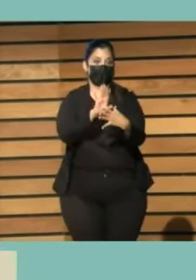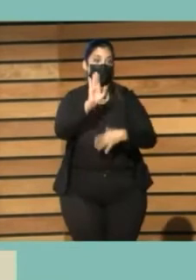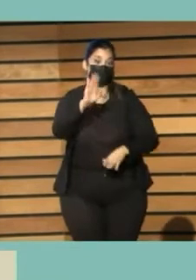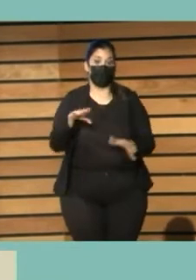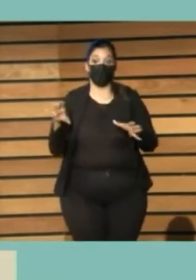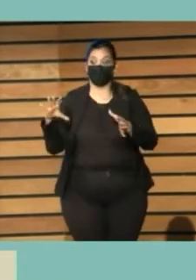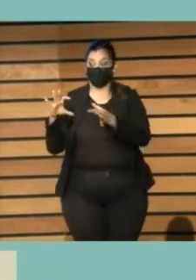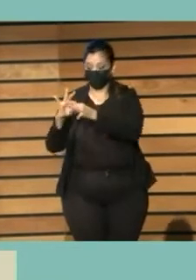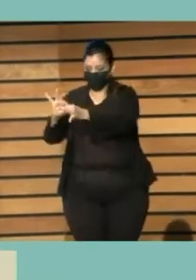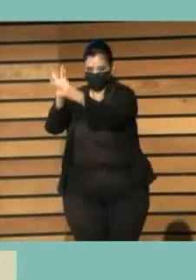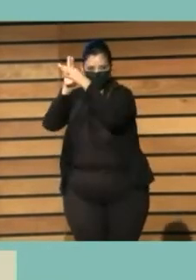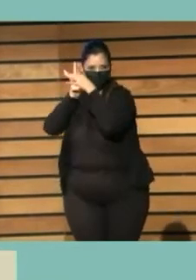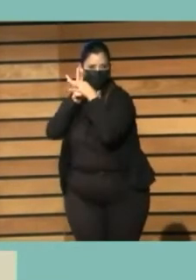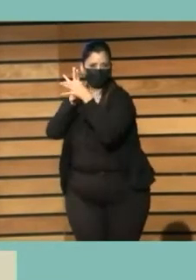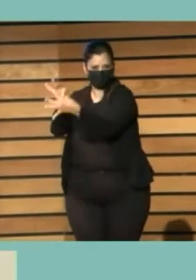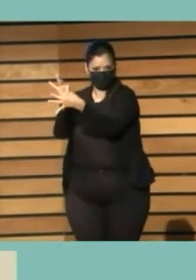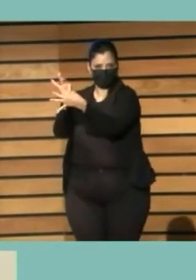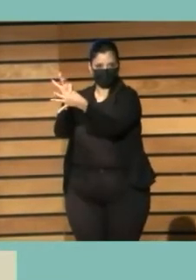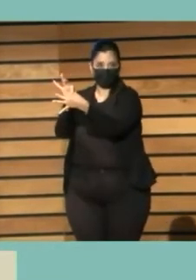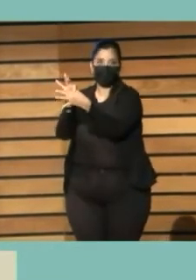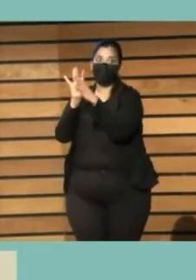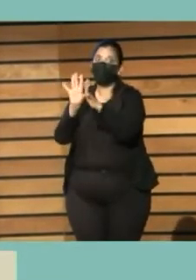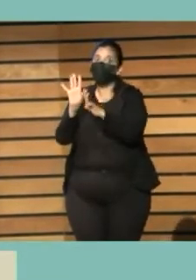firmes y estratégicas.